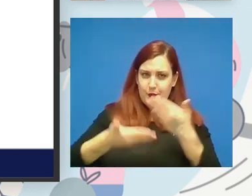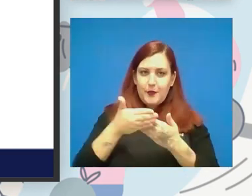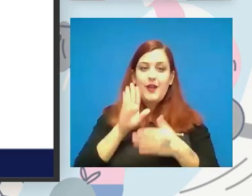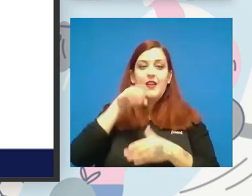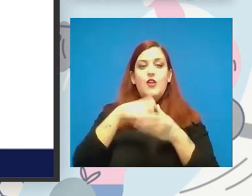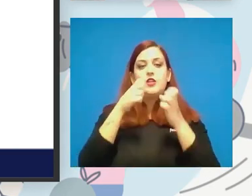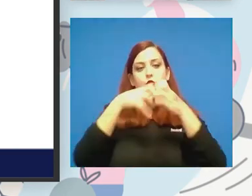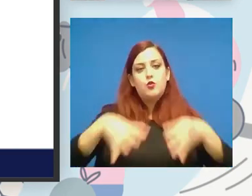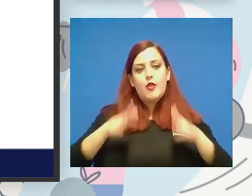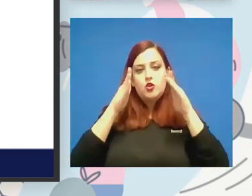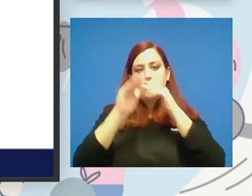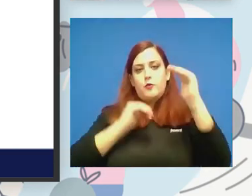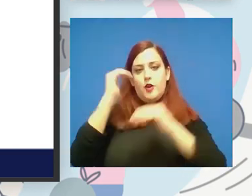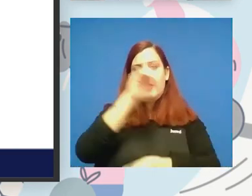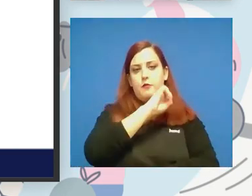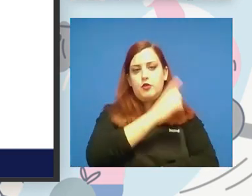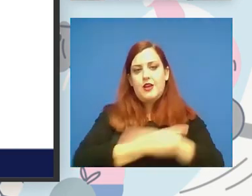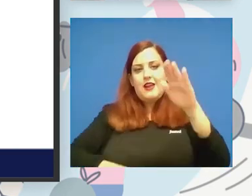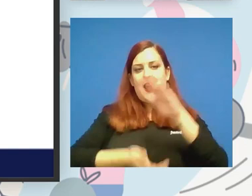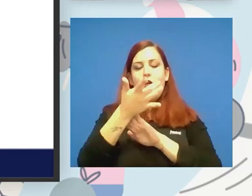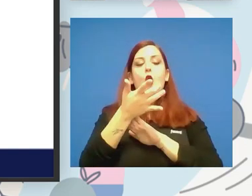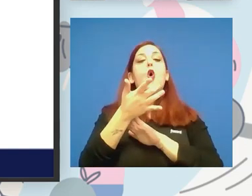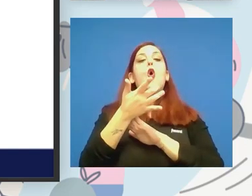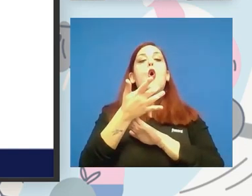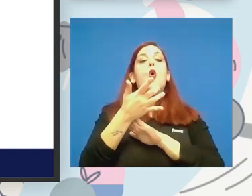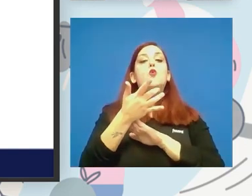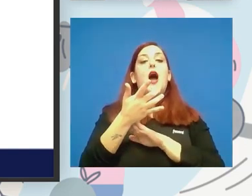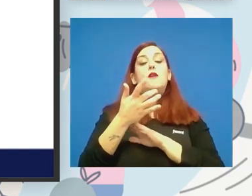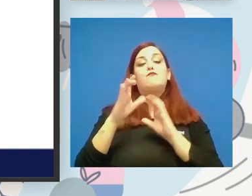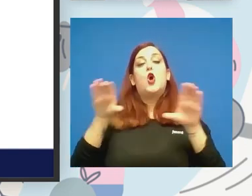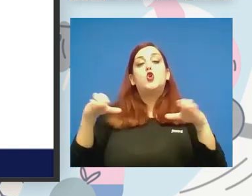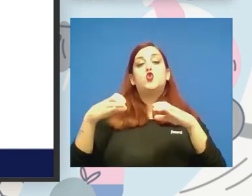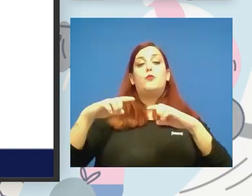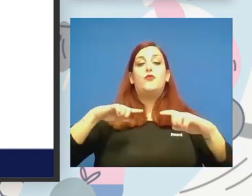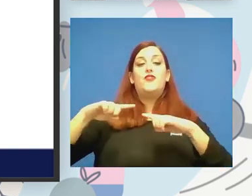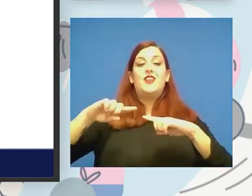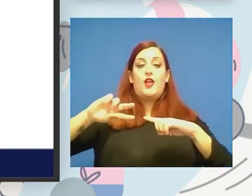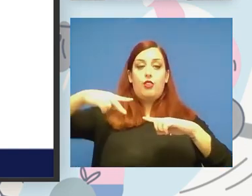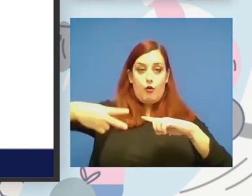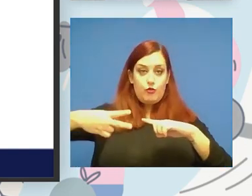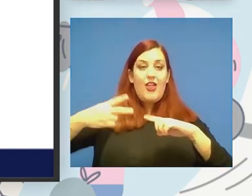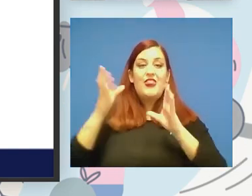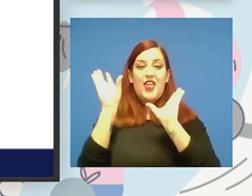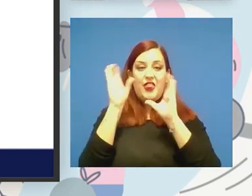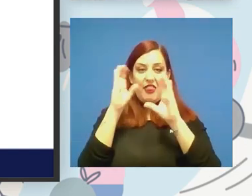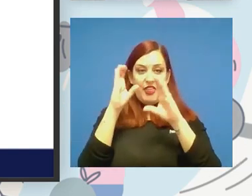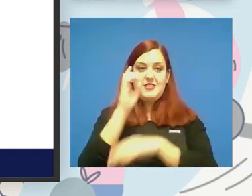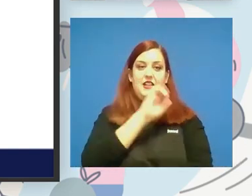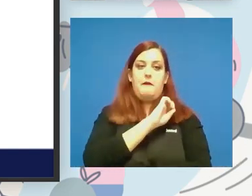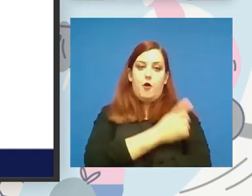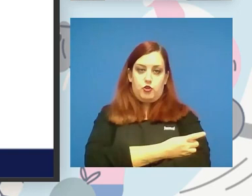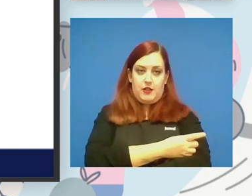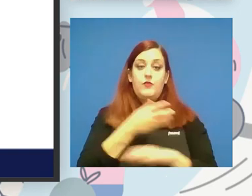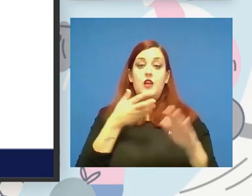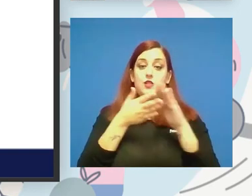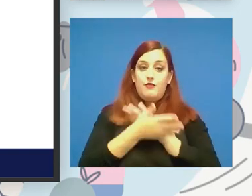deportes se ha creado una subdirección de ciencias del deporte ¿eso qué quiere decir? que la parte